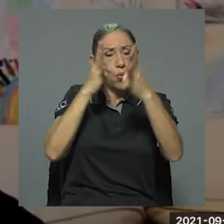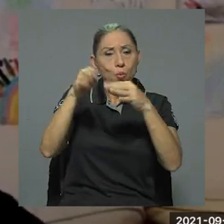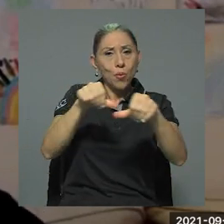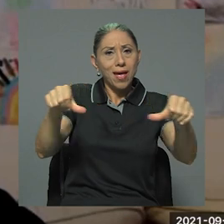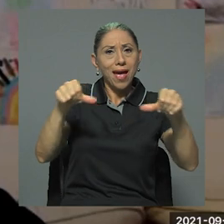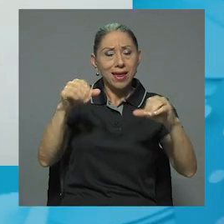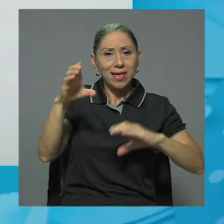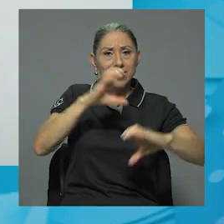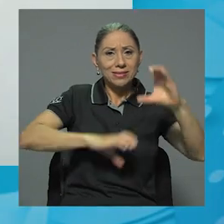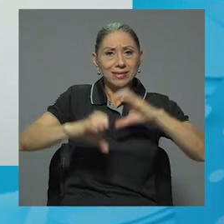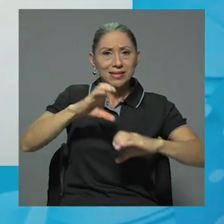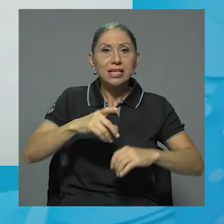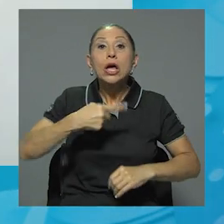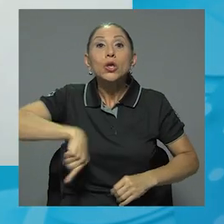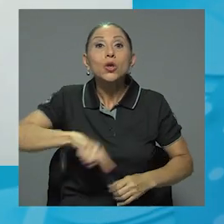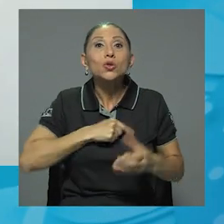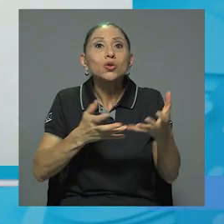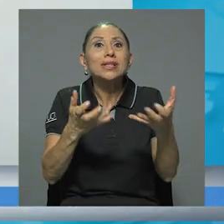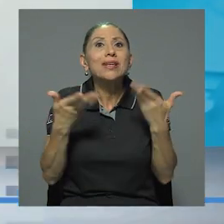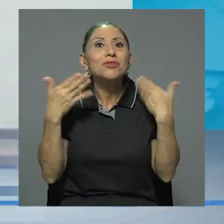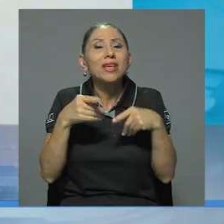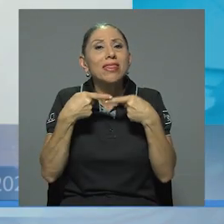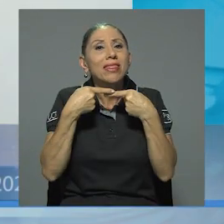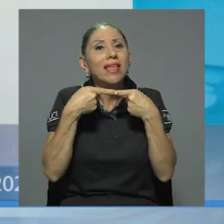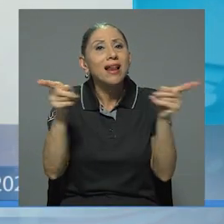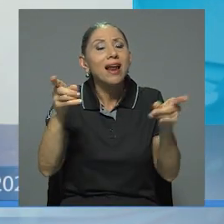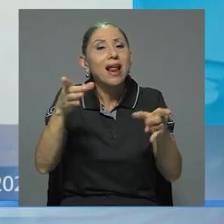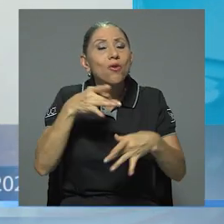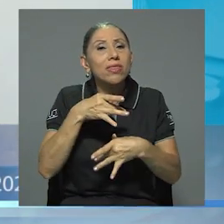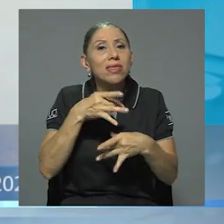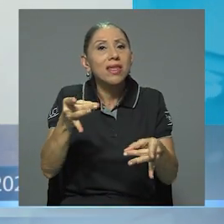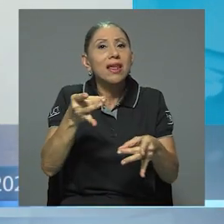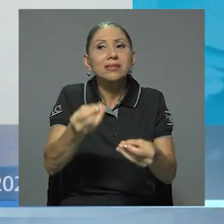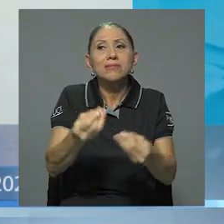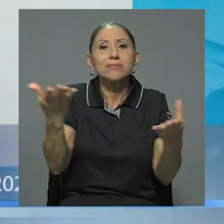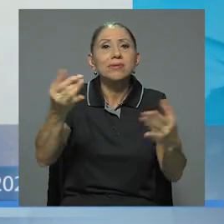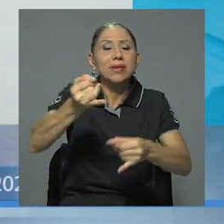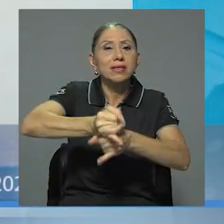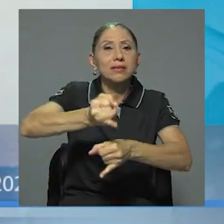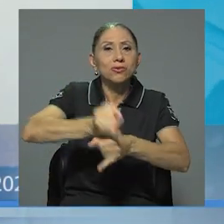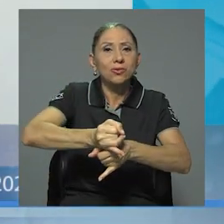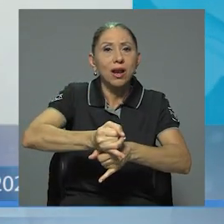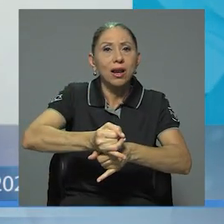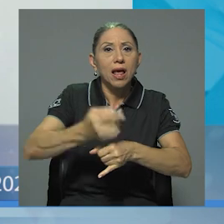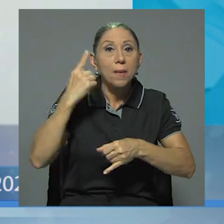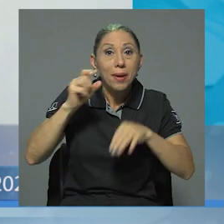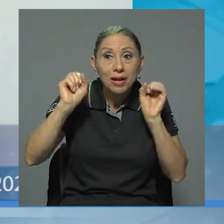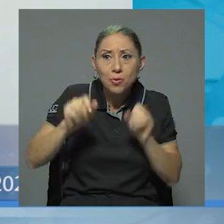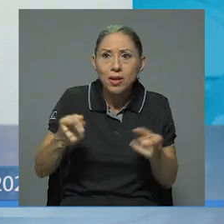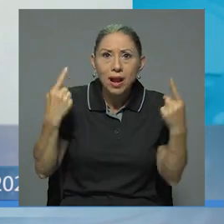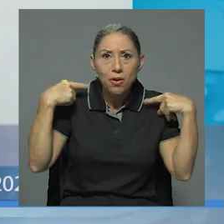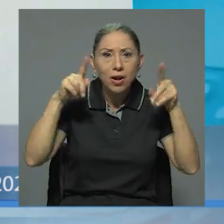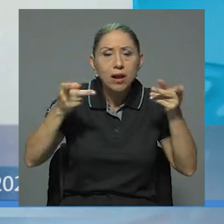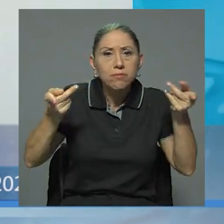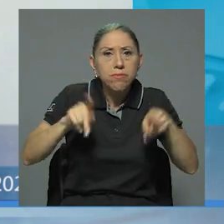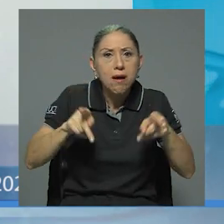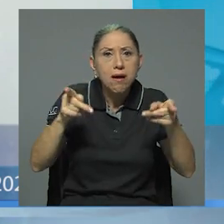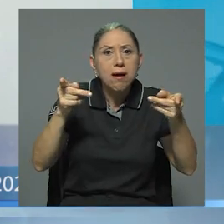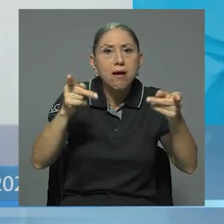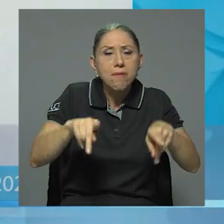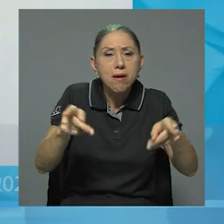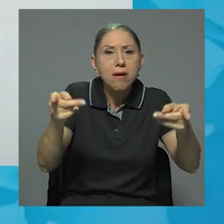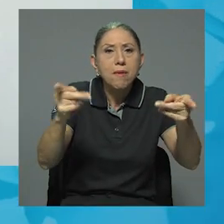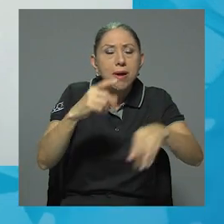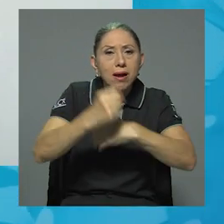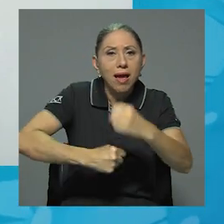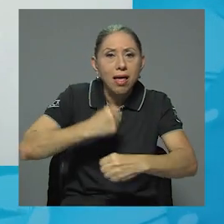era eso, declararlo de interés institucional para que pudiera darse una edición cada año. Y eso es lo que se pretende. Que todos